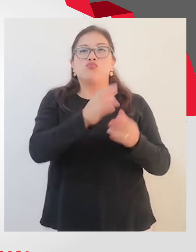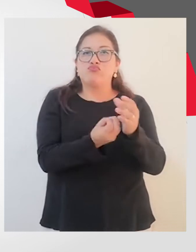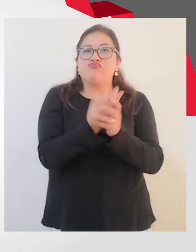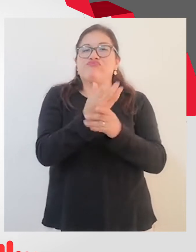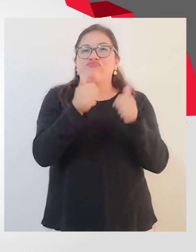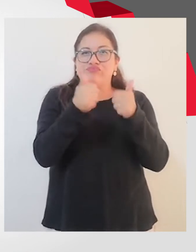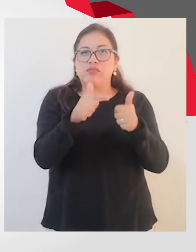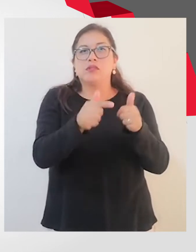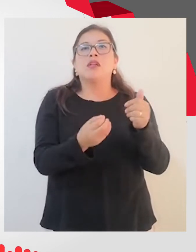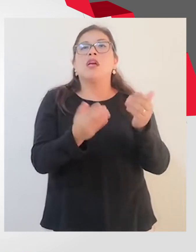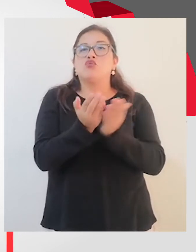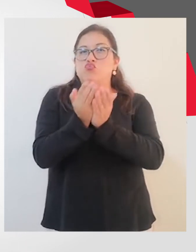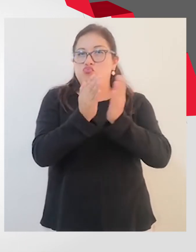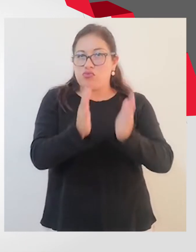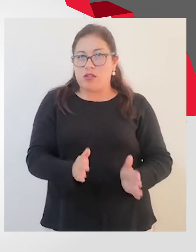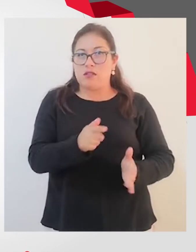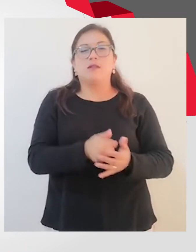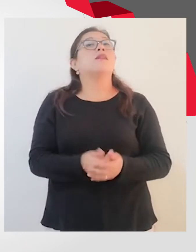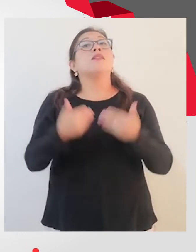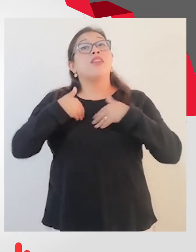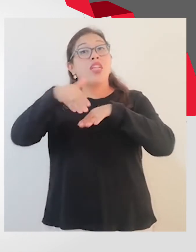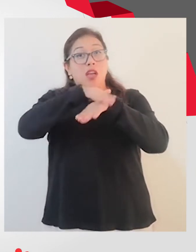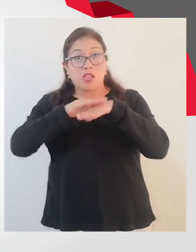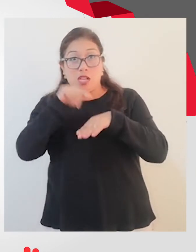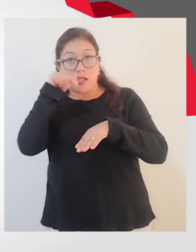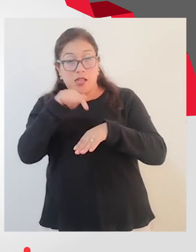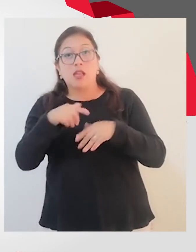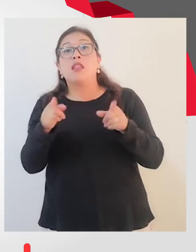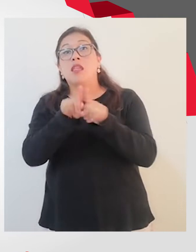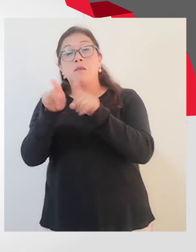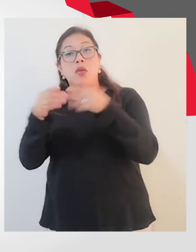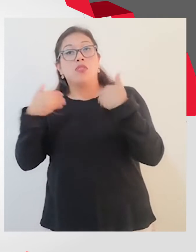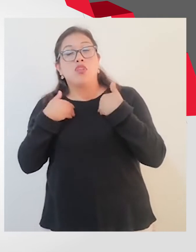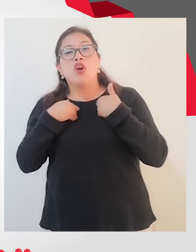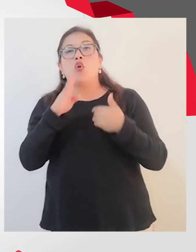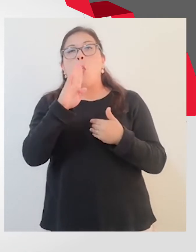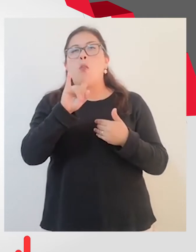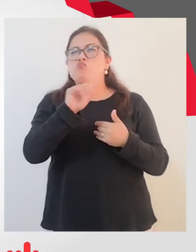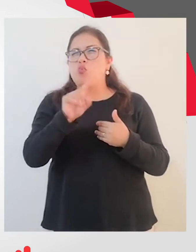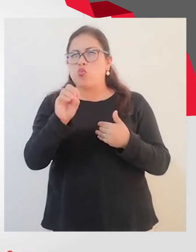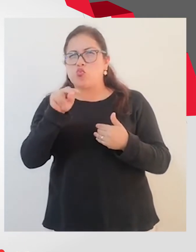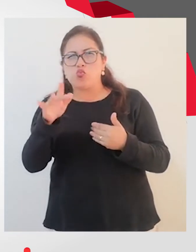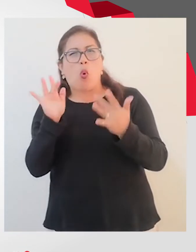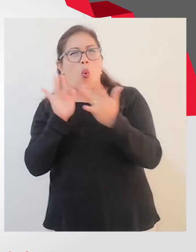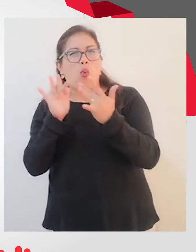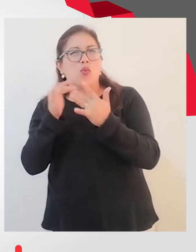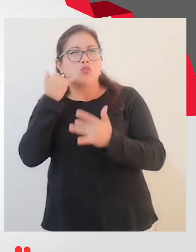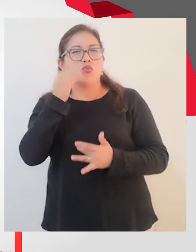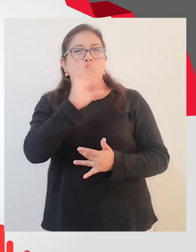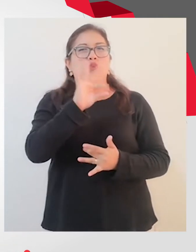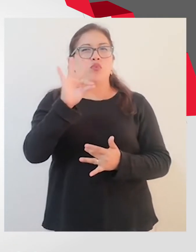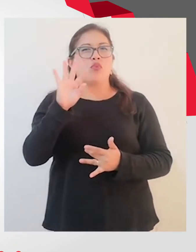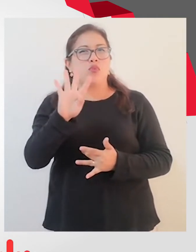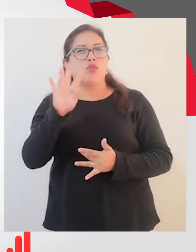estudiantes. En esta estrategia tenemos un buzón de consultas EVE, cuyo teléfono es el